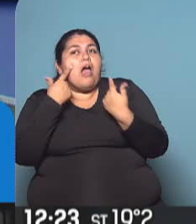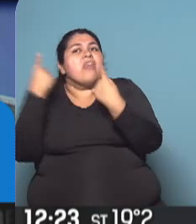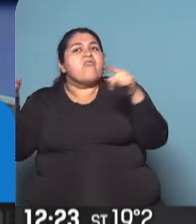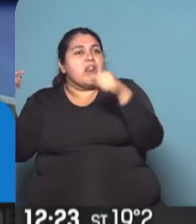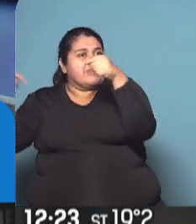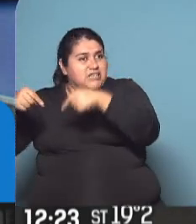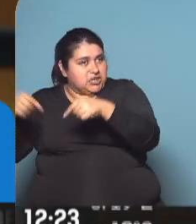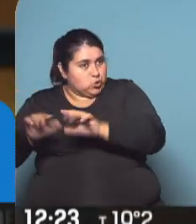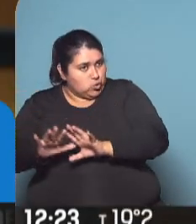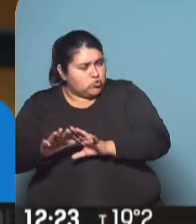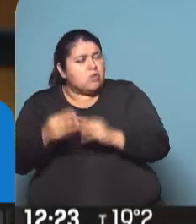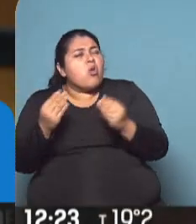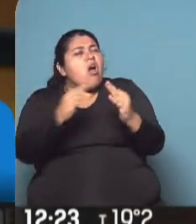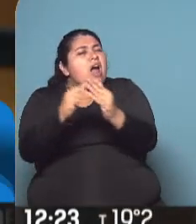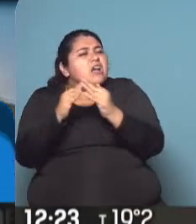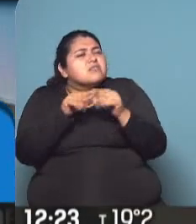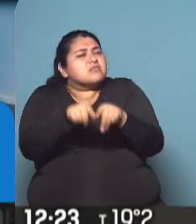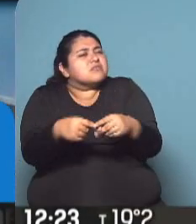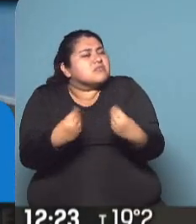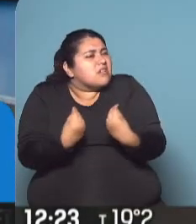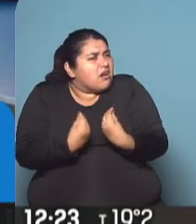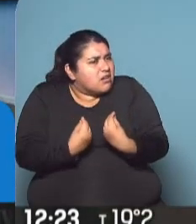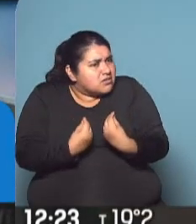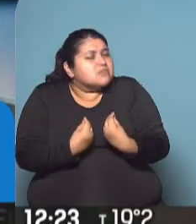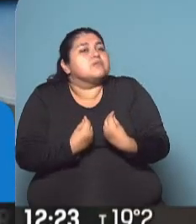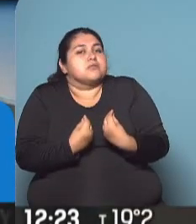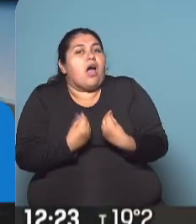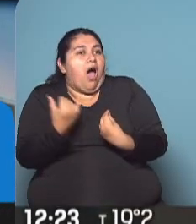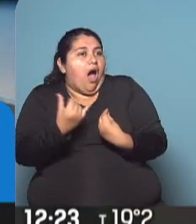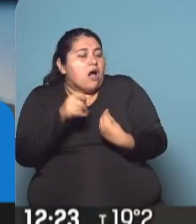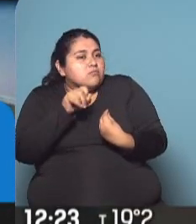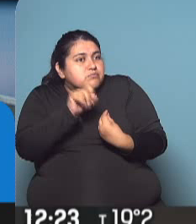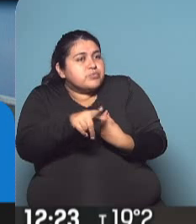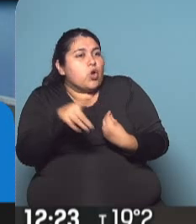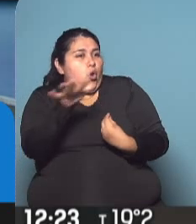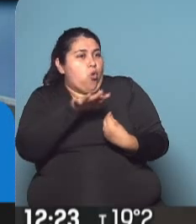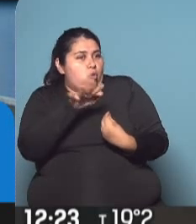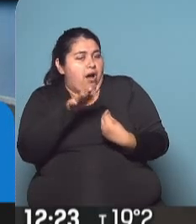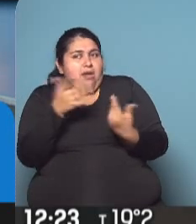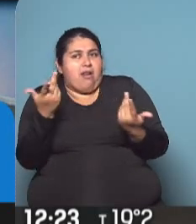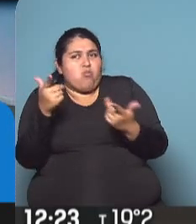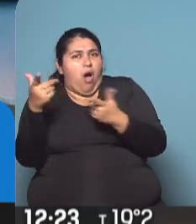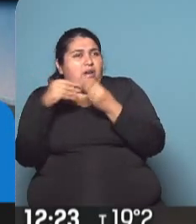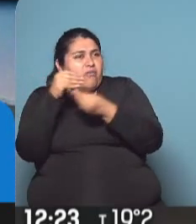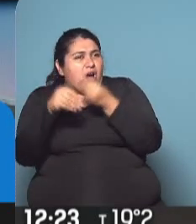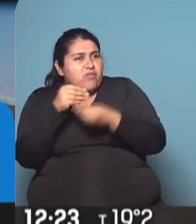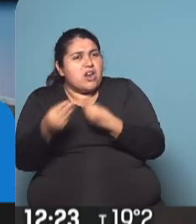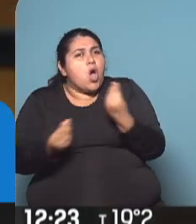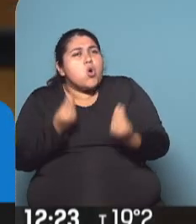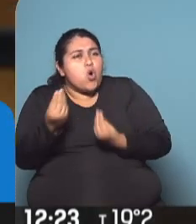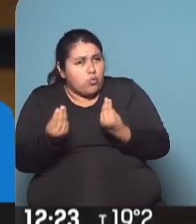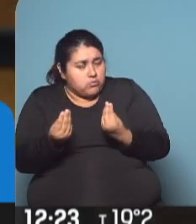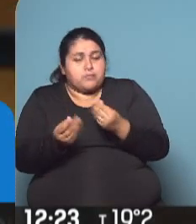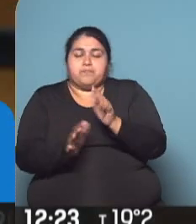de menores. Pero los hogares también son un lugar donde no tienen referencia familiar. ¿Cómo se los revinculan? Bueno, la